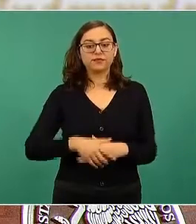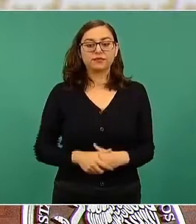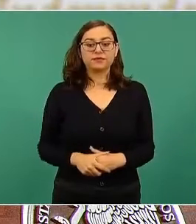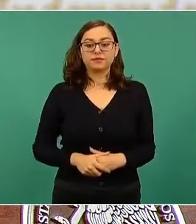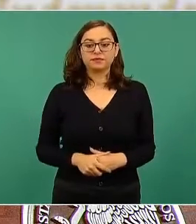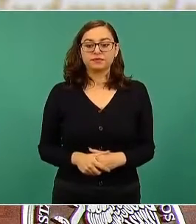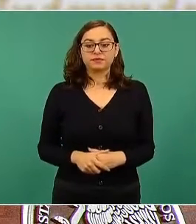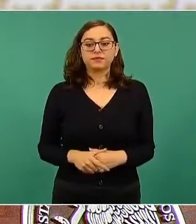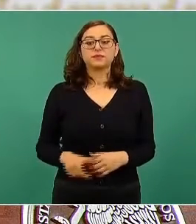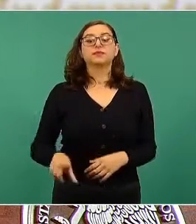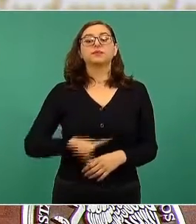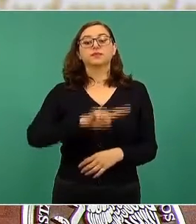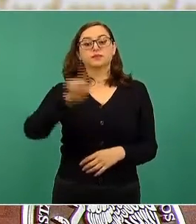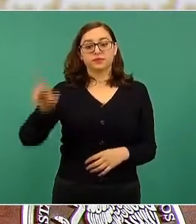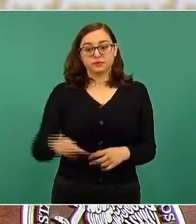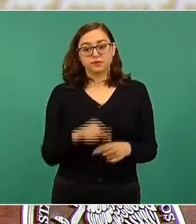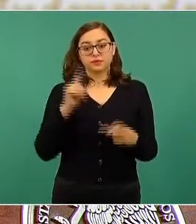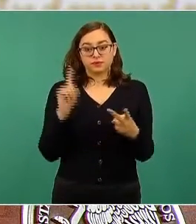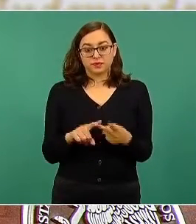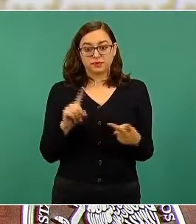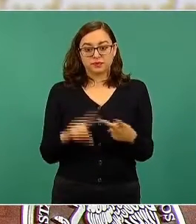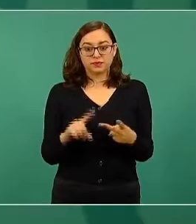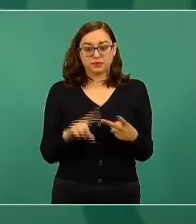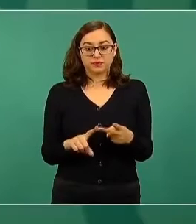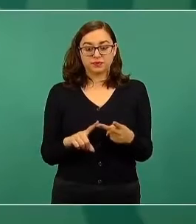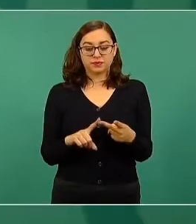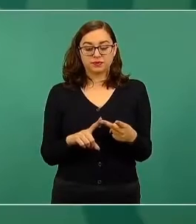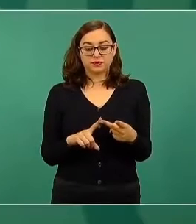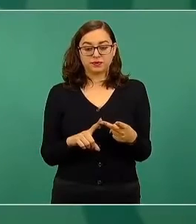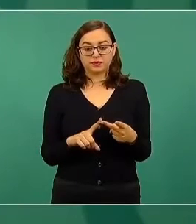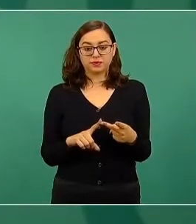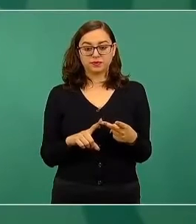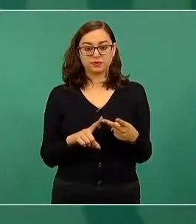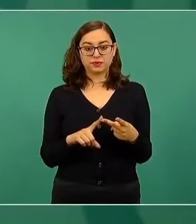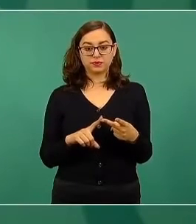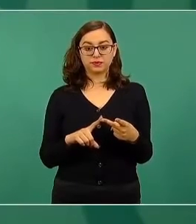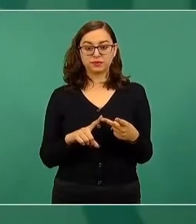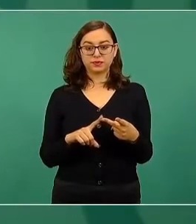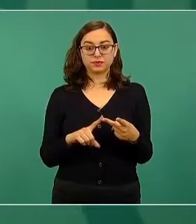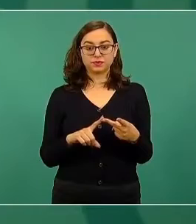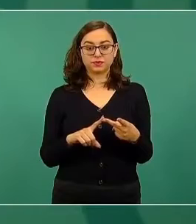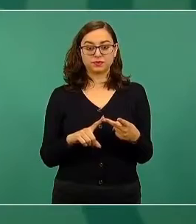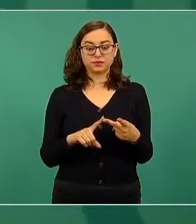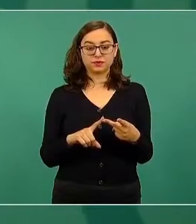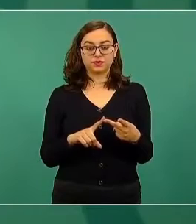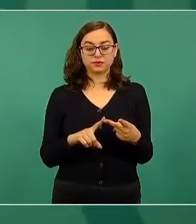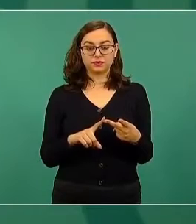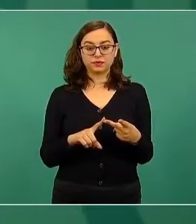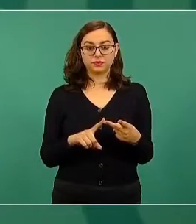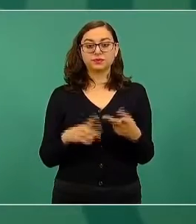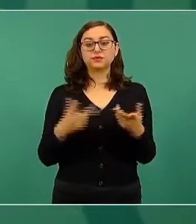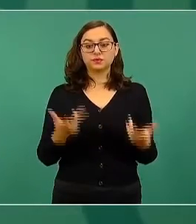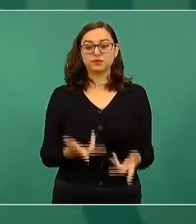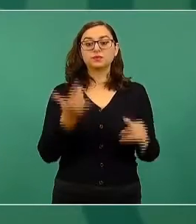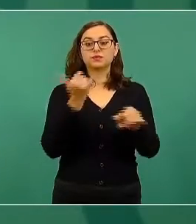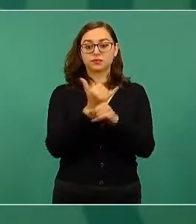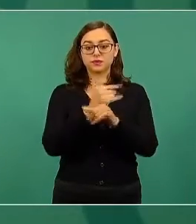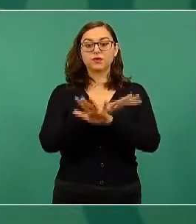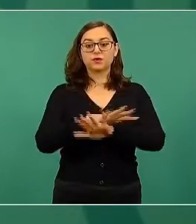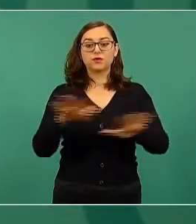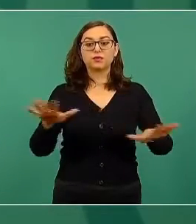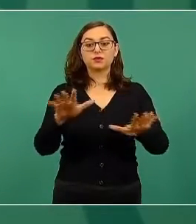Y luego se va a dar la información que aquí se ha solicitado